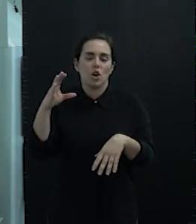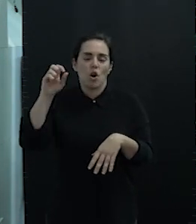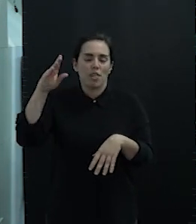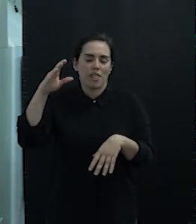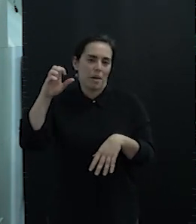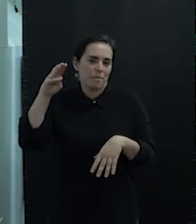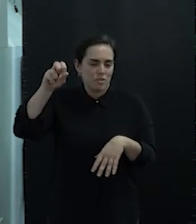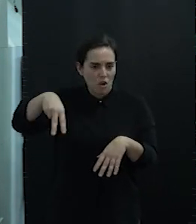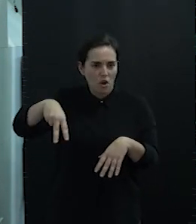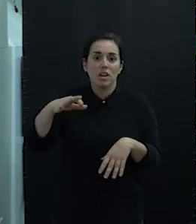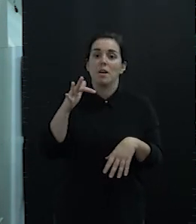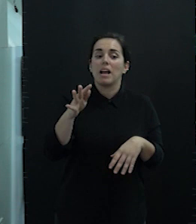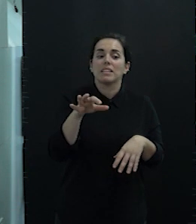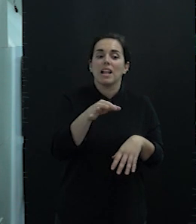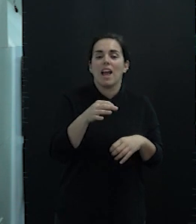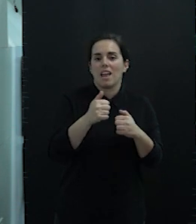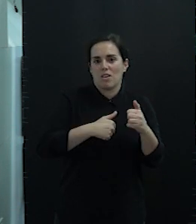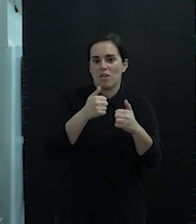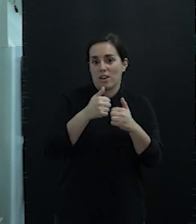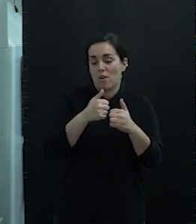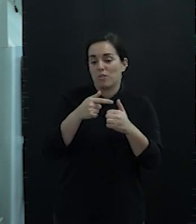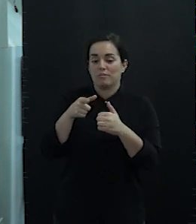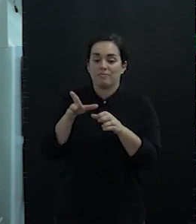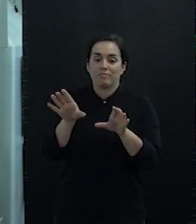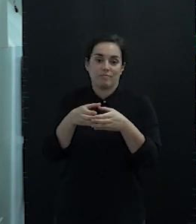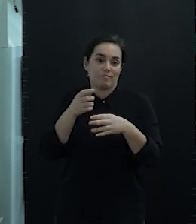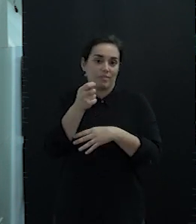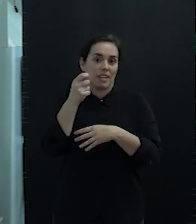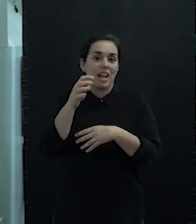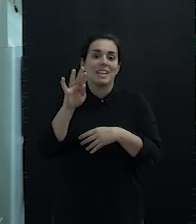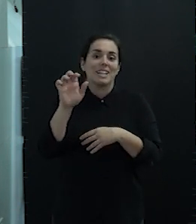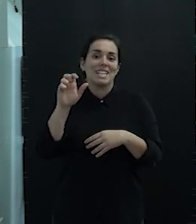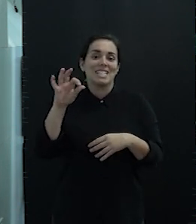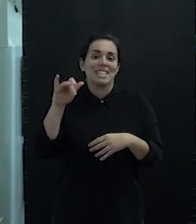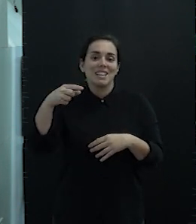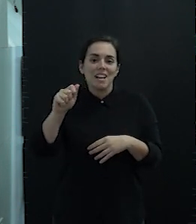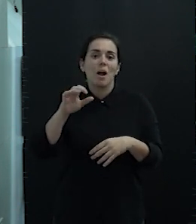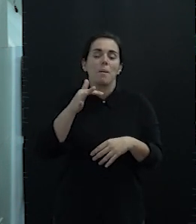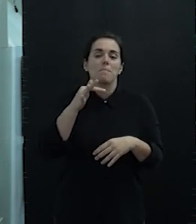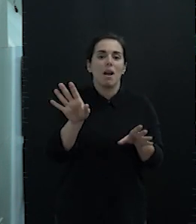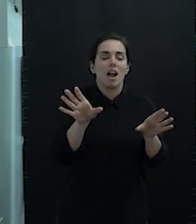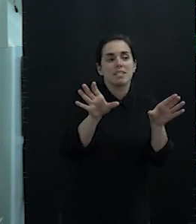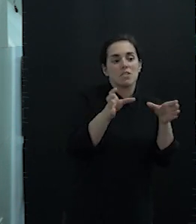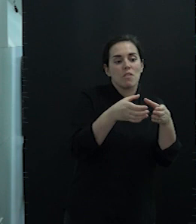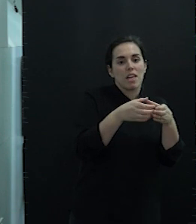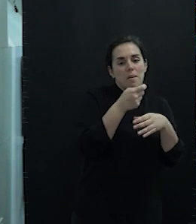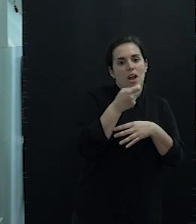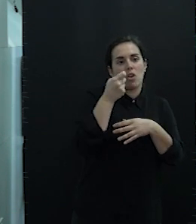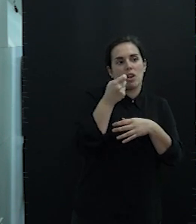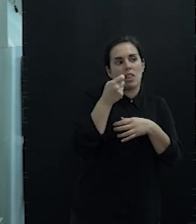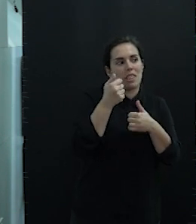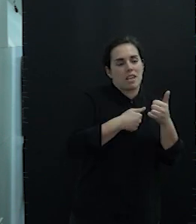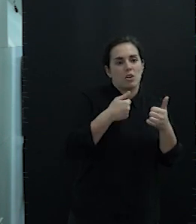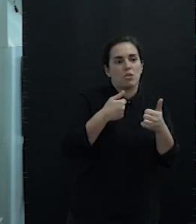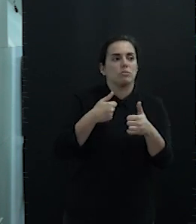Y la Isla del Hierro, con la cofradía de pescadores de La Restinga y la cooperativa de pescadores también del Hierro, que sé que están por aquí